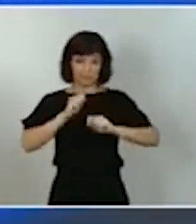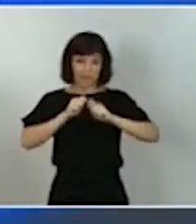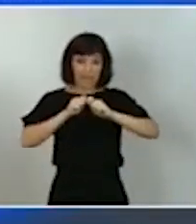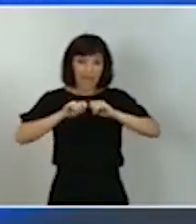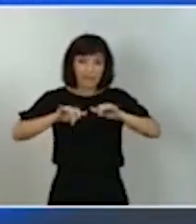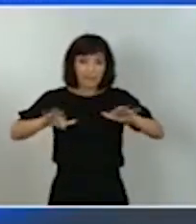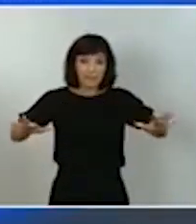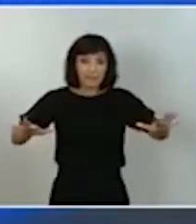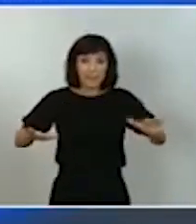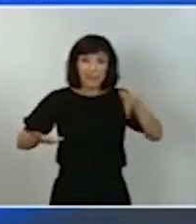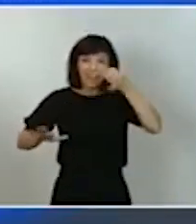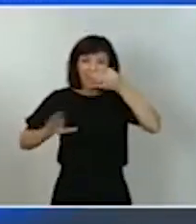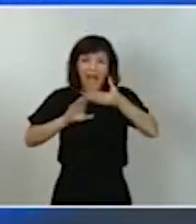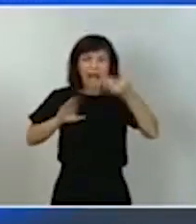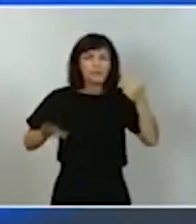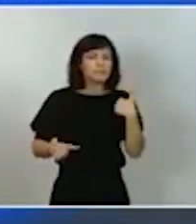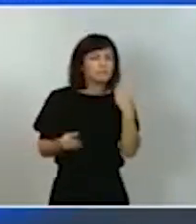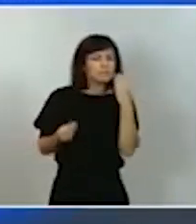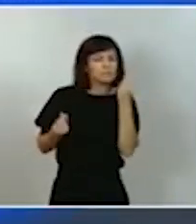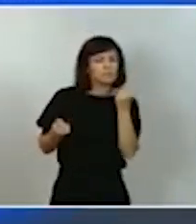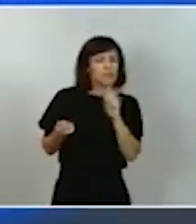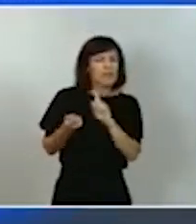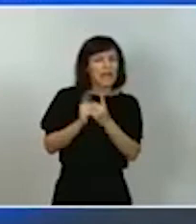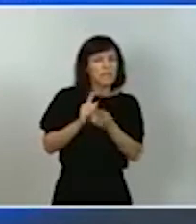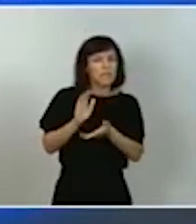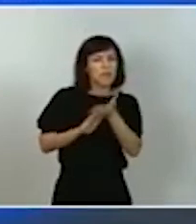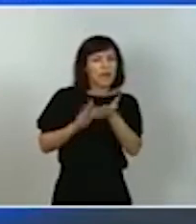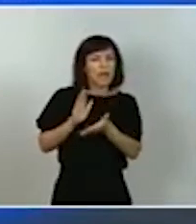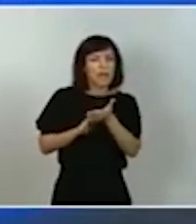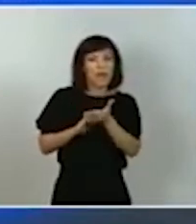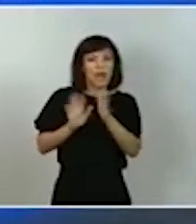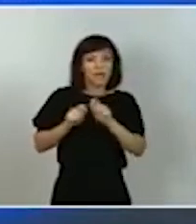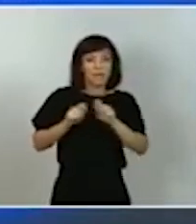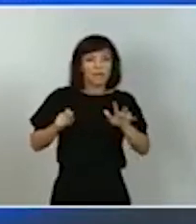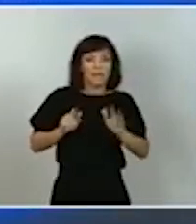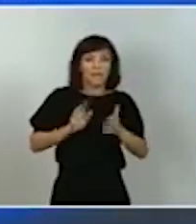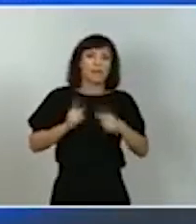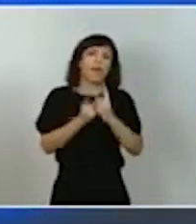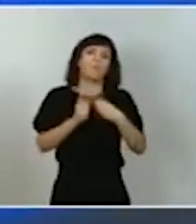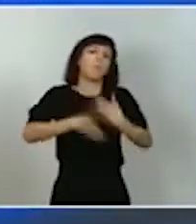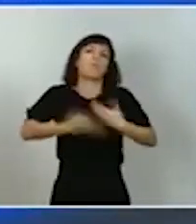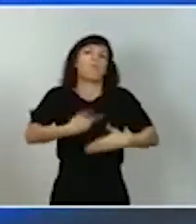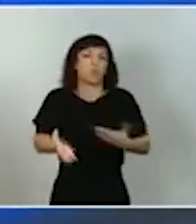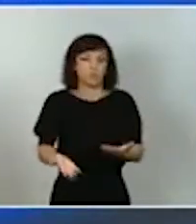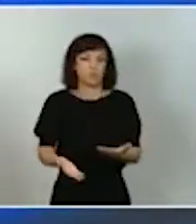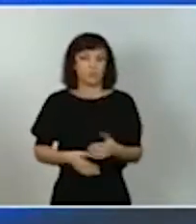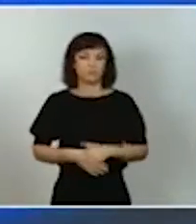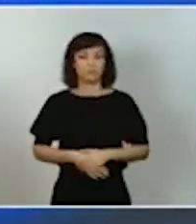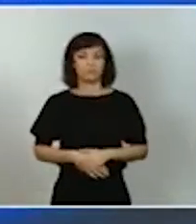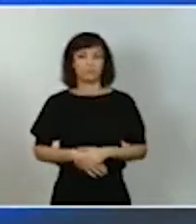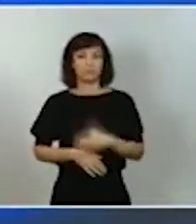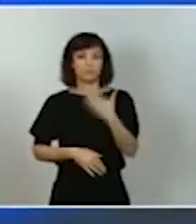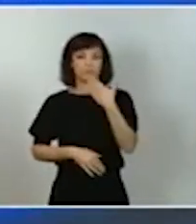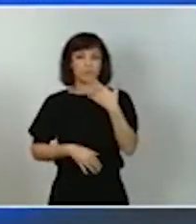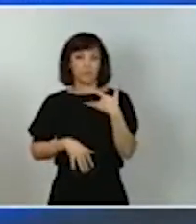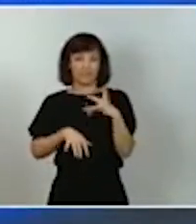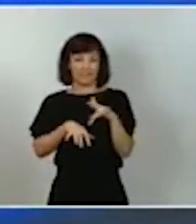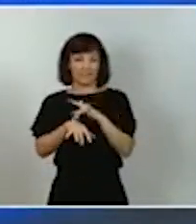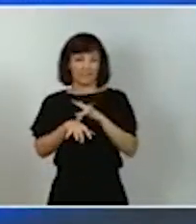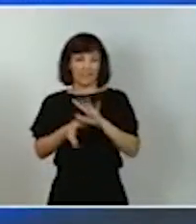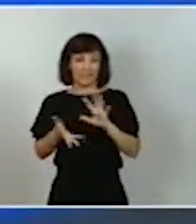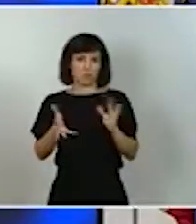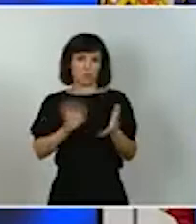ya veíamos venir antes de la eclosión de la misma. Y para que la transición digital, que sin duda alguna se ha acelerado como consecuencia de la pandemia